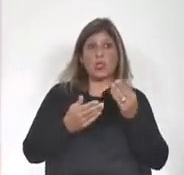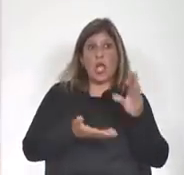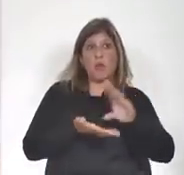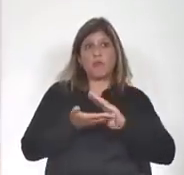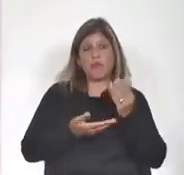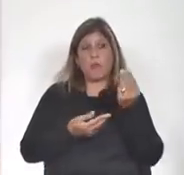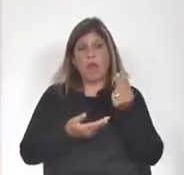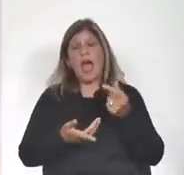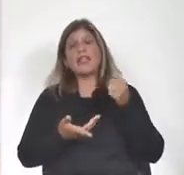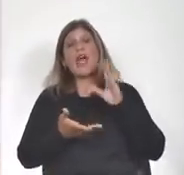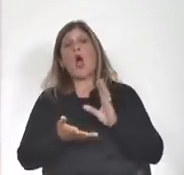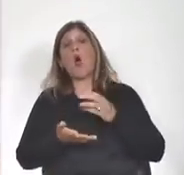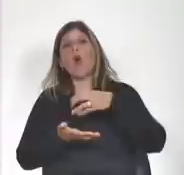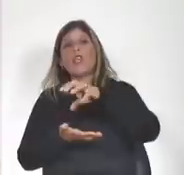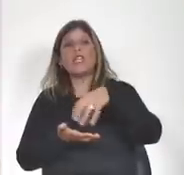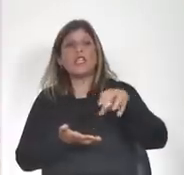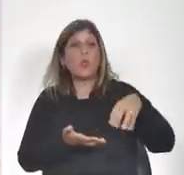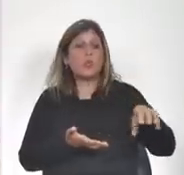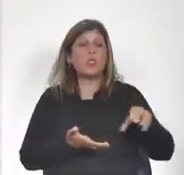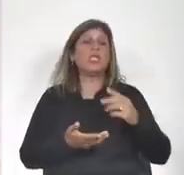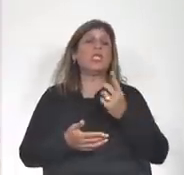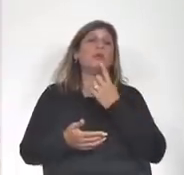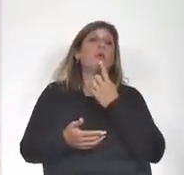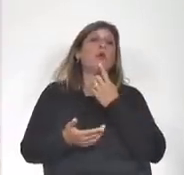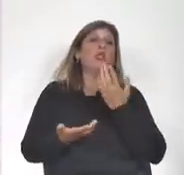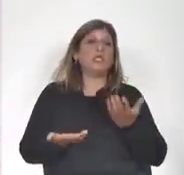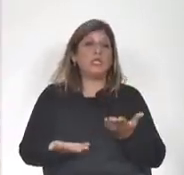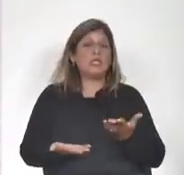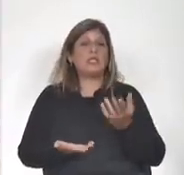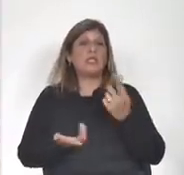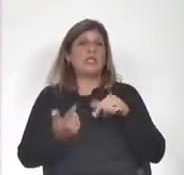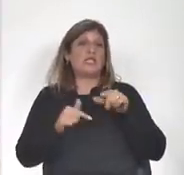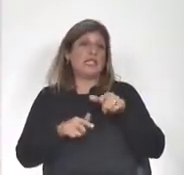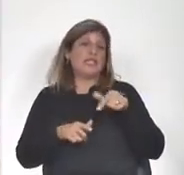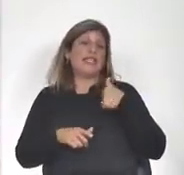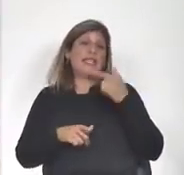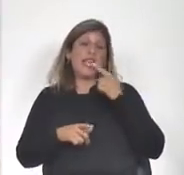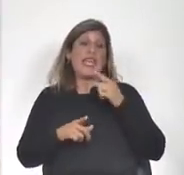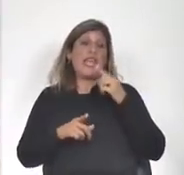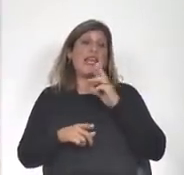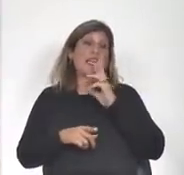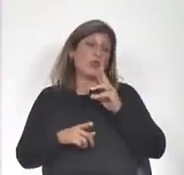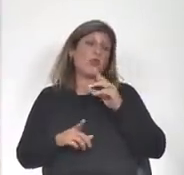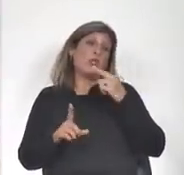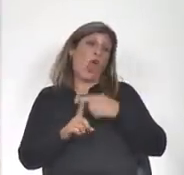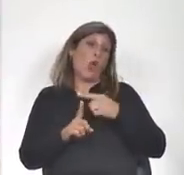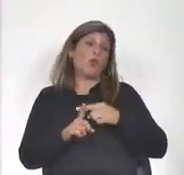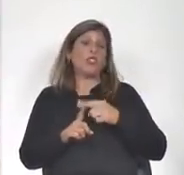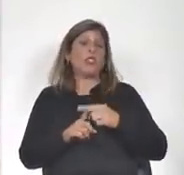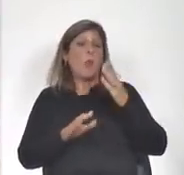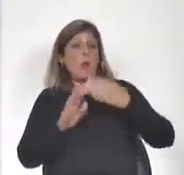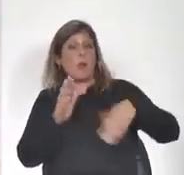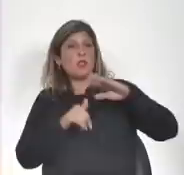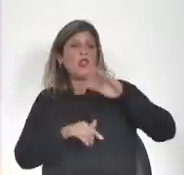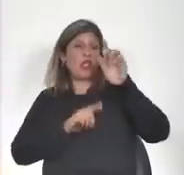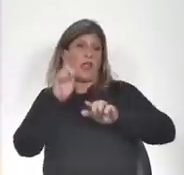políticas redistributivas, donde había políticas que en general tenían resultados positivos para la mayoría de la población y cómo no